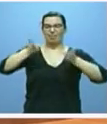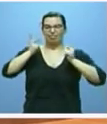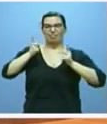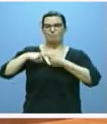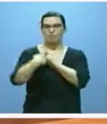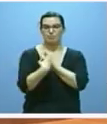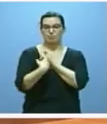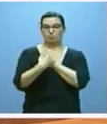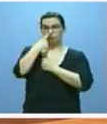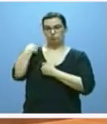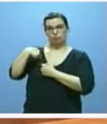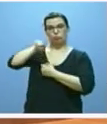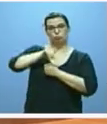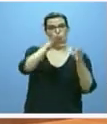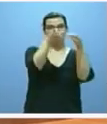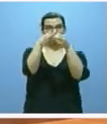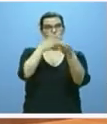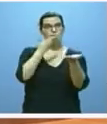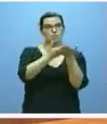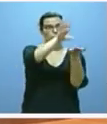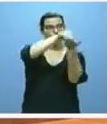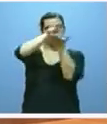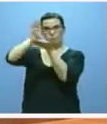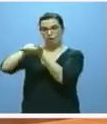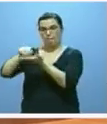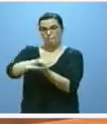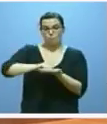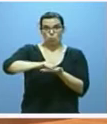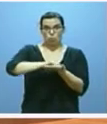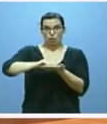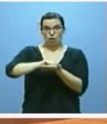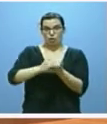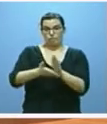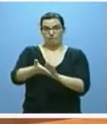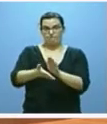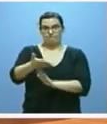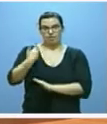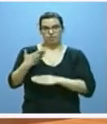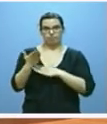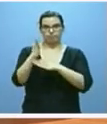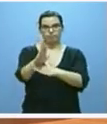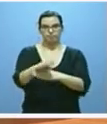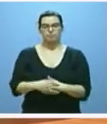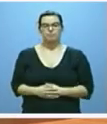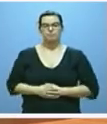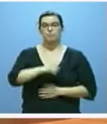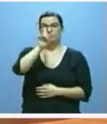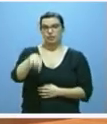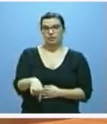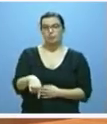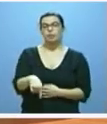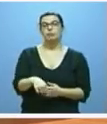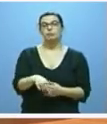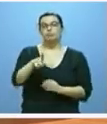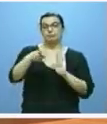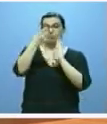de los grupos parlamentarios y cuyo borrador está muy avanzado. Asimismo, preverá el